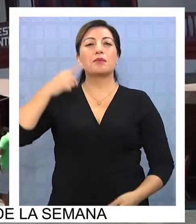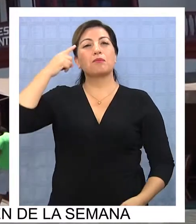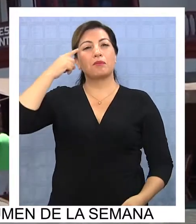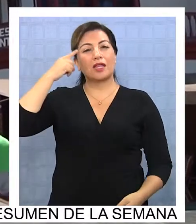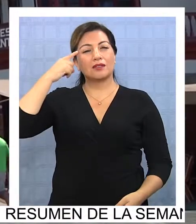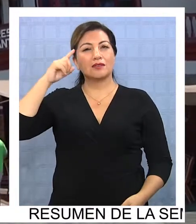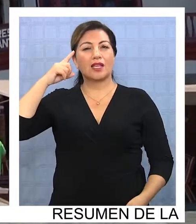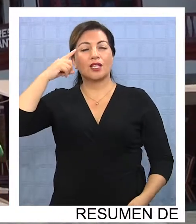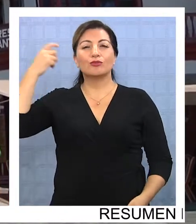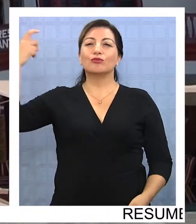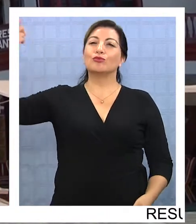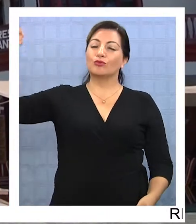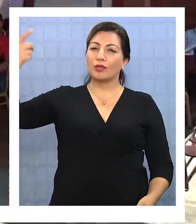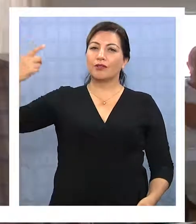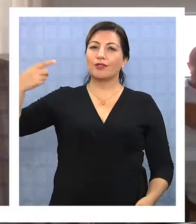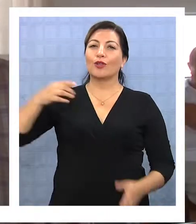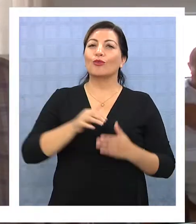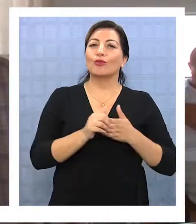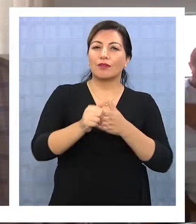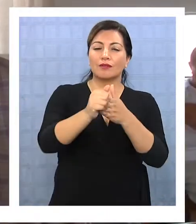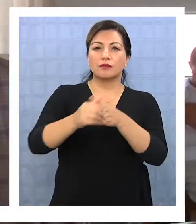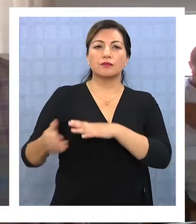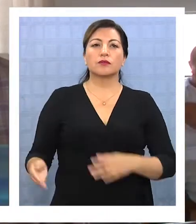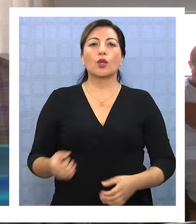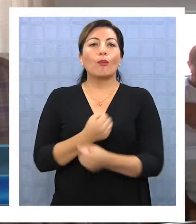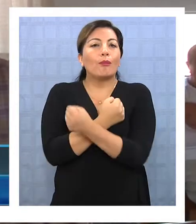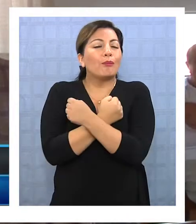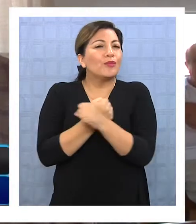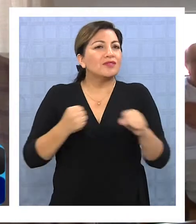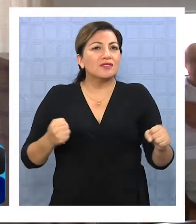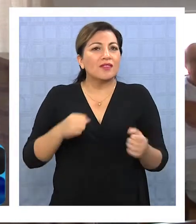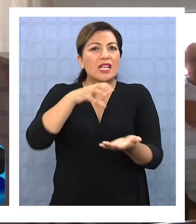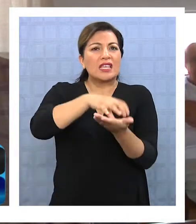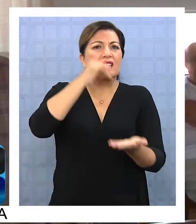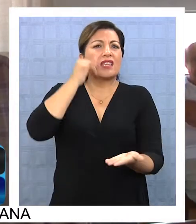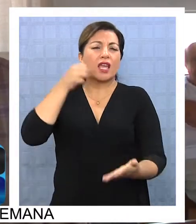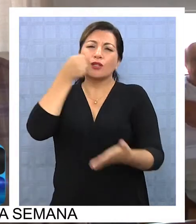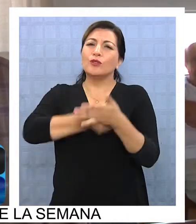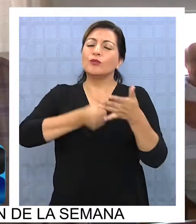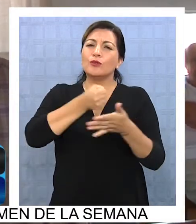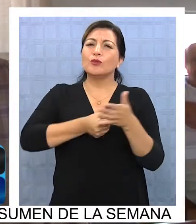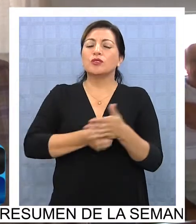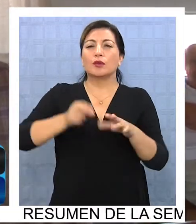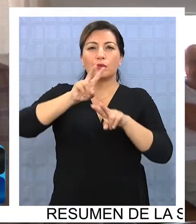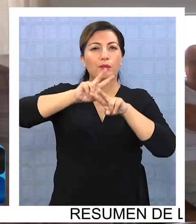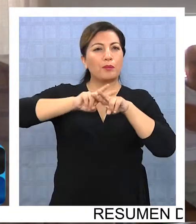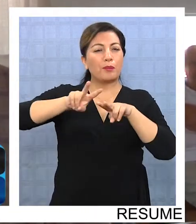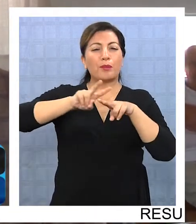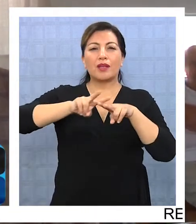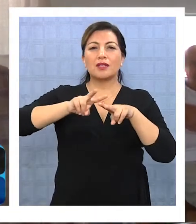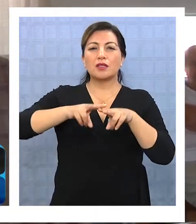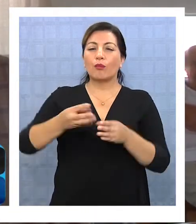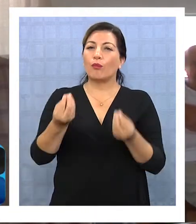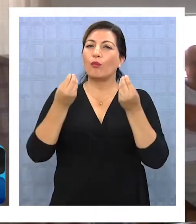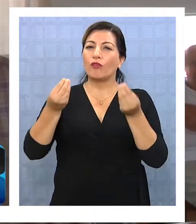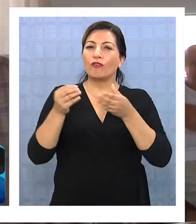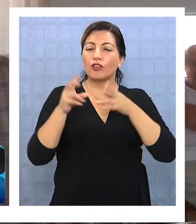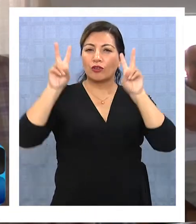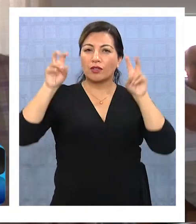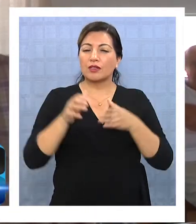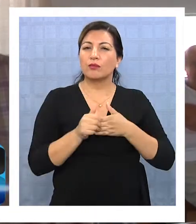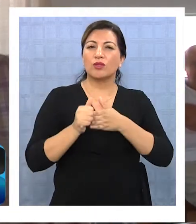convertirse. No puede ser posible que una ciudad que ha luchado para establecer un atractivo turístico